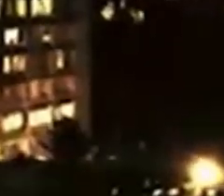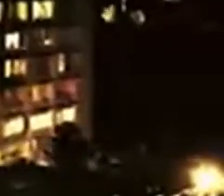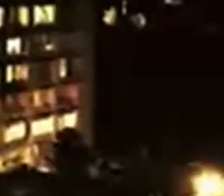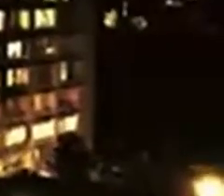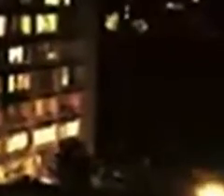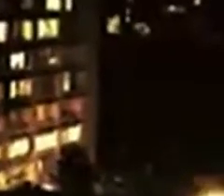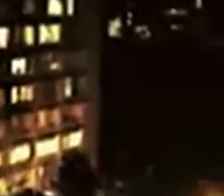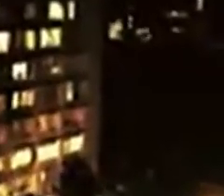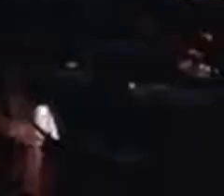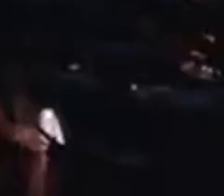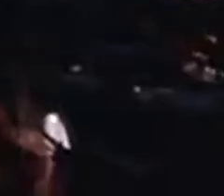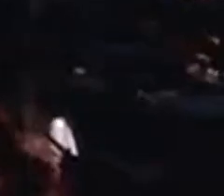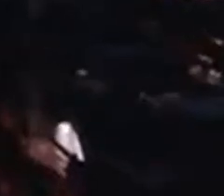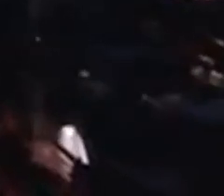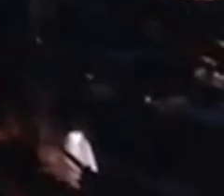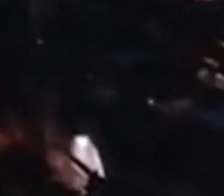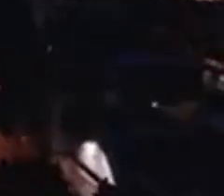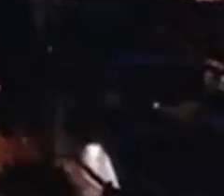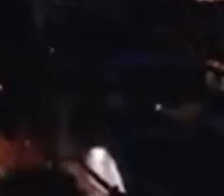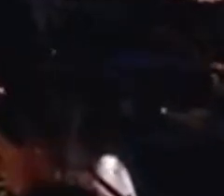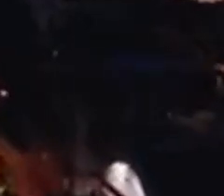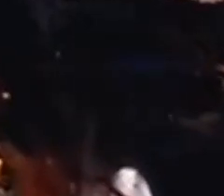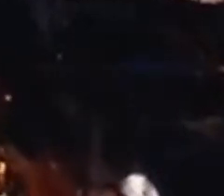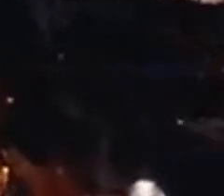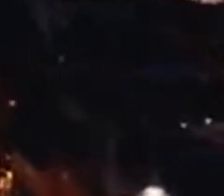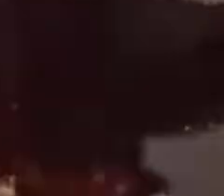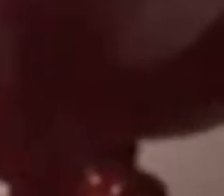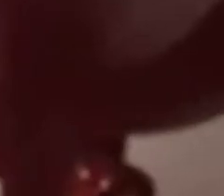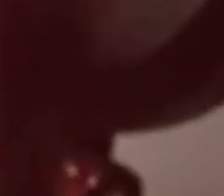RTBC Noticias, emisión central.